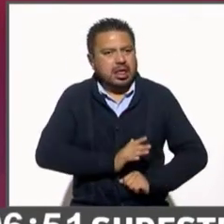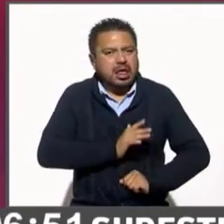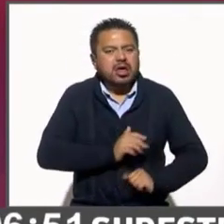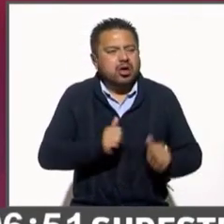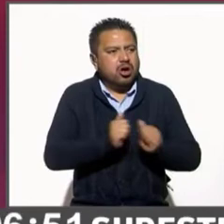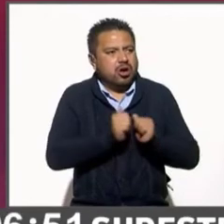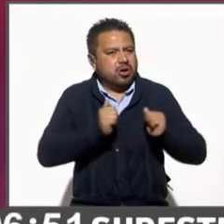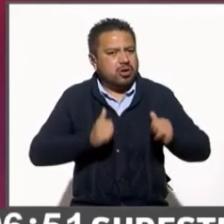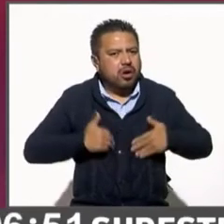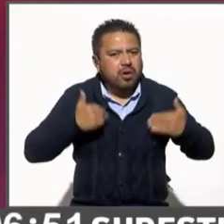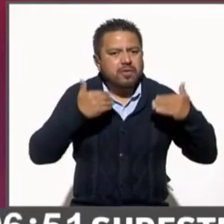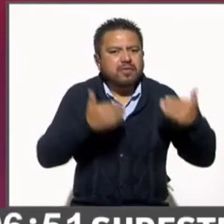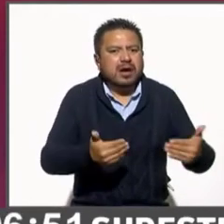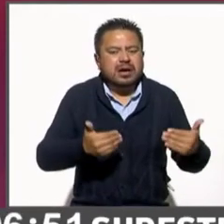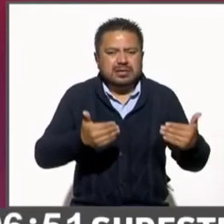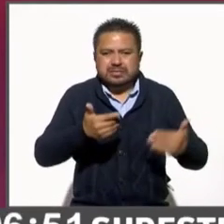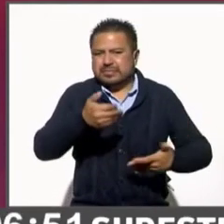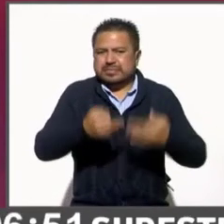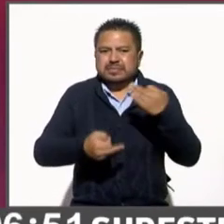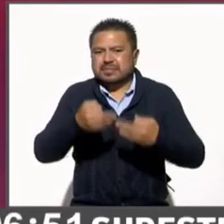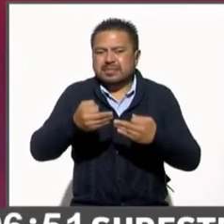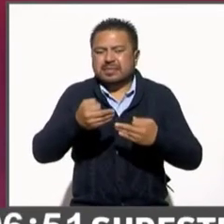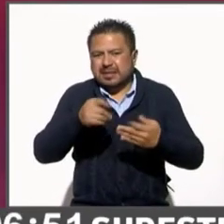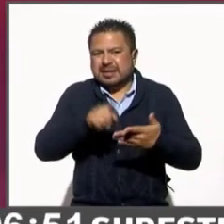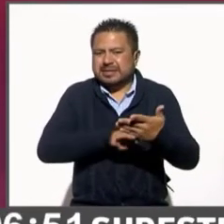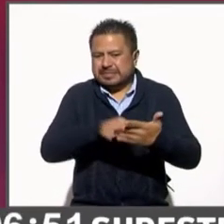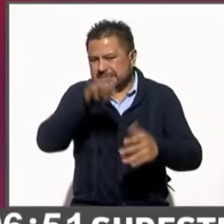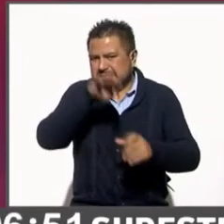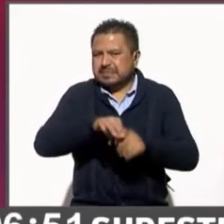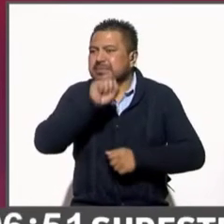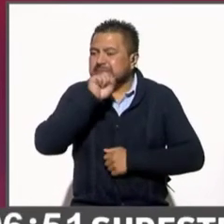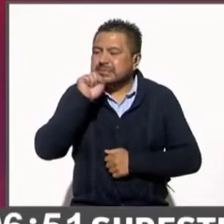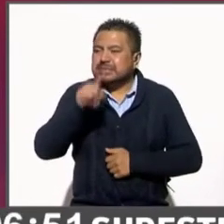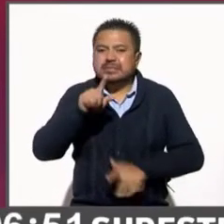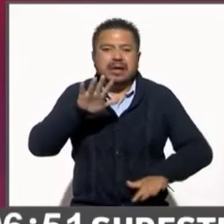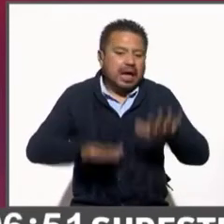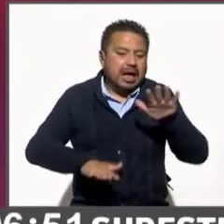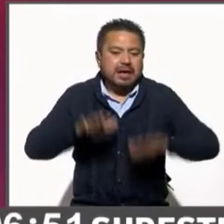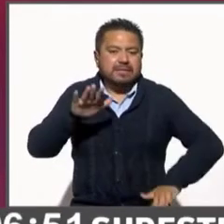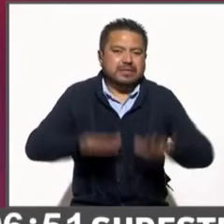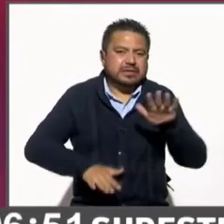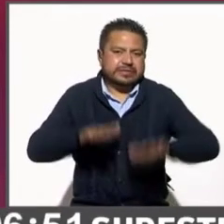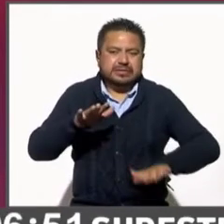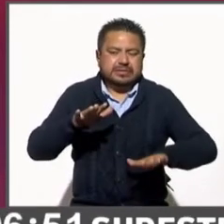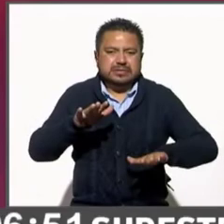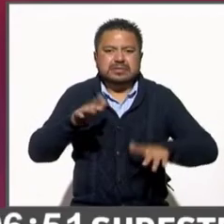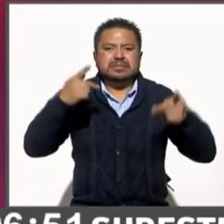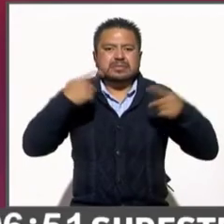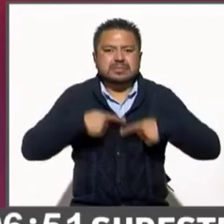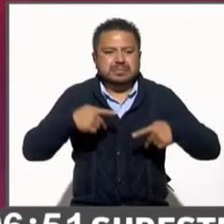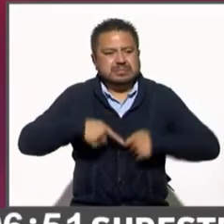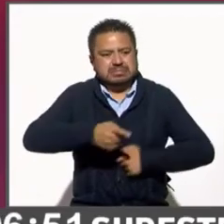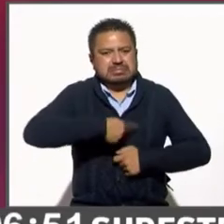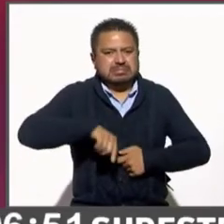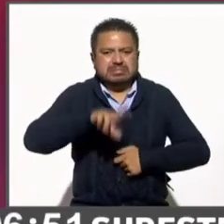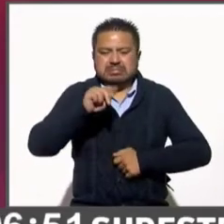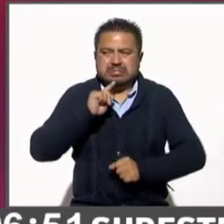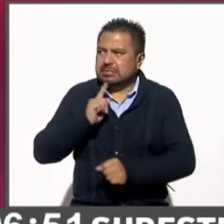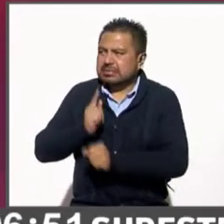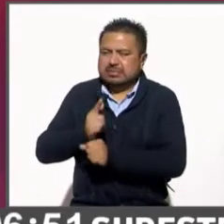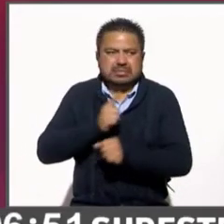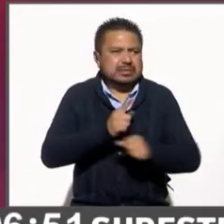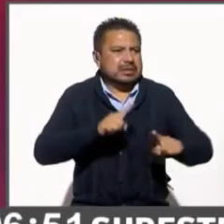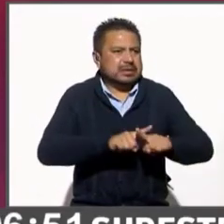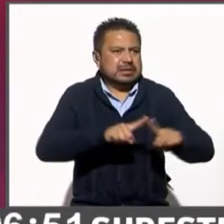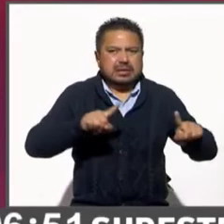El tribunal electoral, a veces el ciudadano no distingue bien entre un órgano y otro.